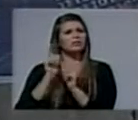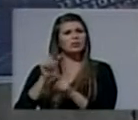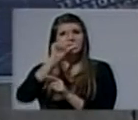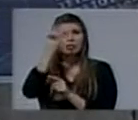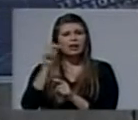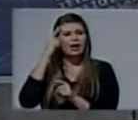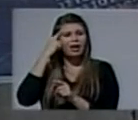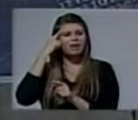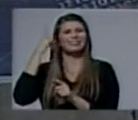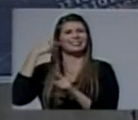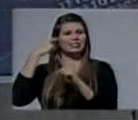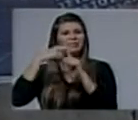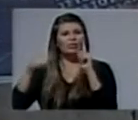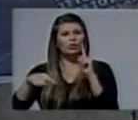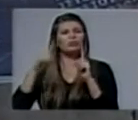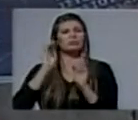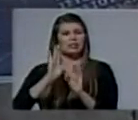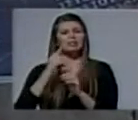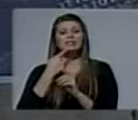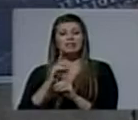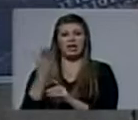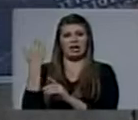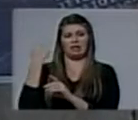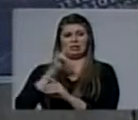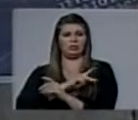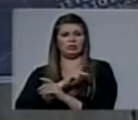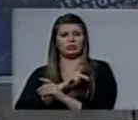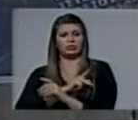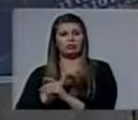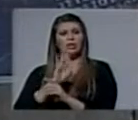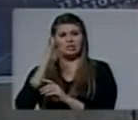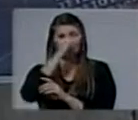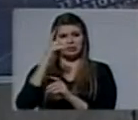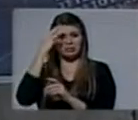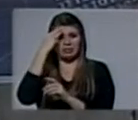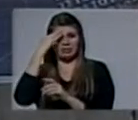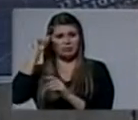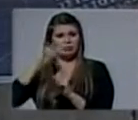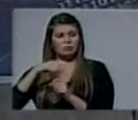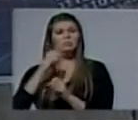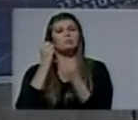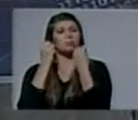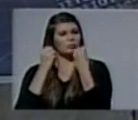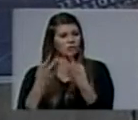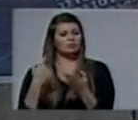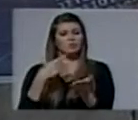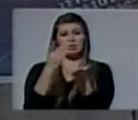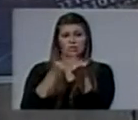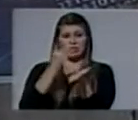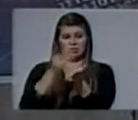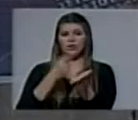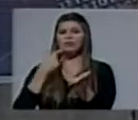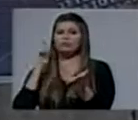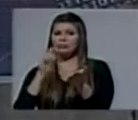lunáticos, que en tiempos atrás se los llamaba así a las personas con discapacidades mentales. El diccionario define